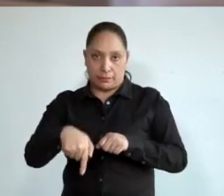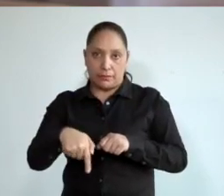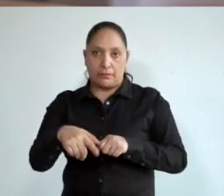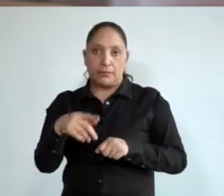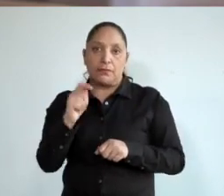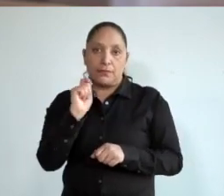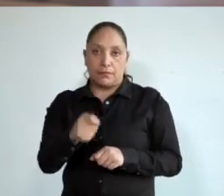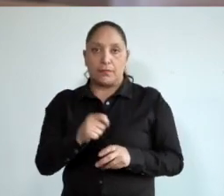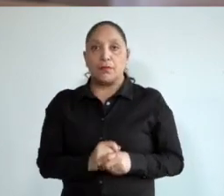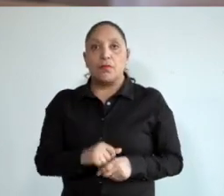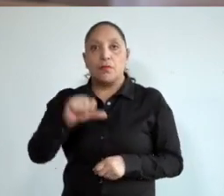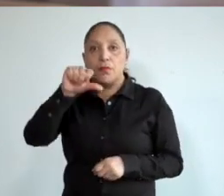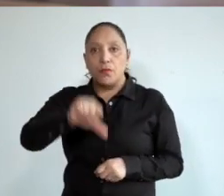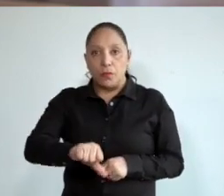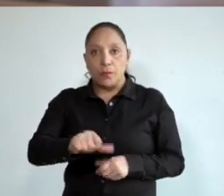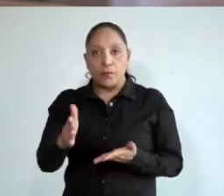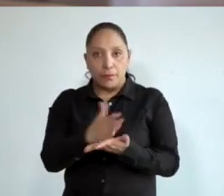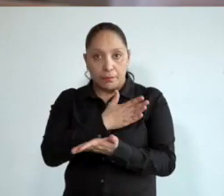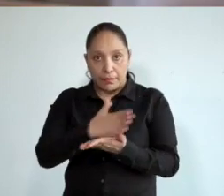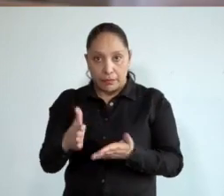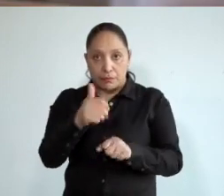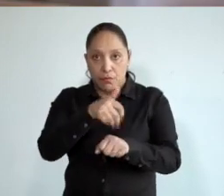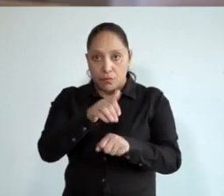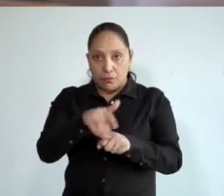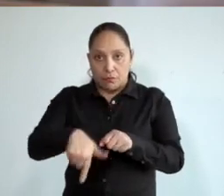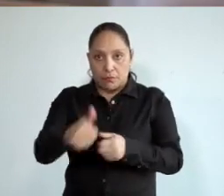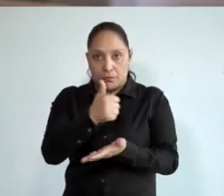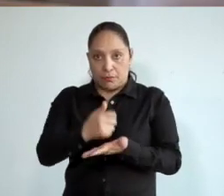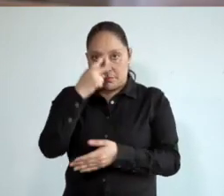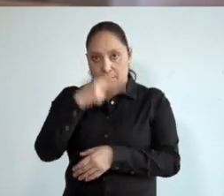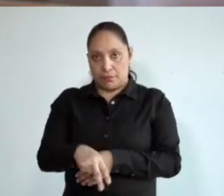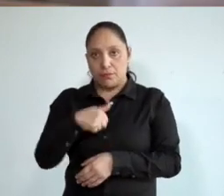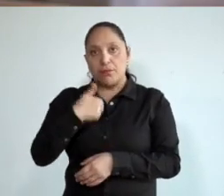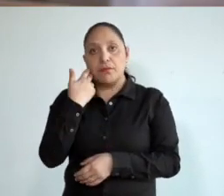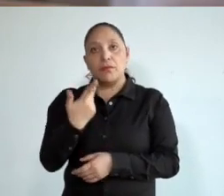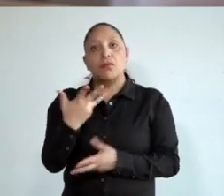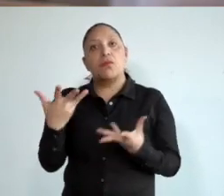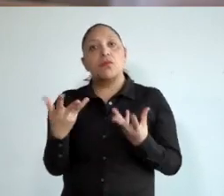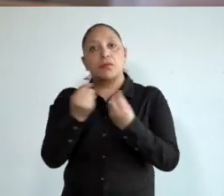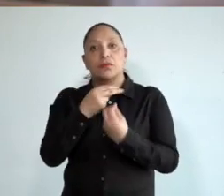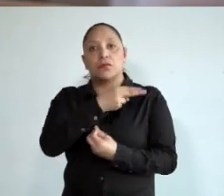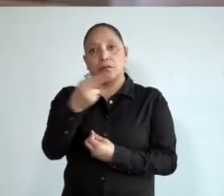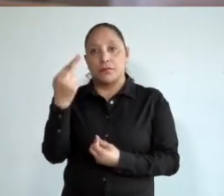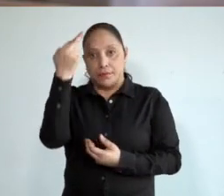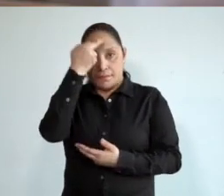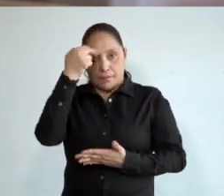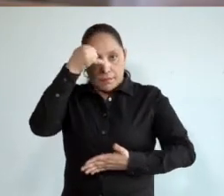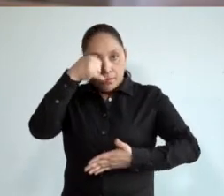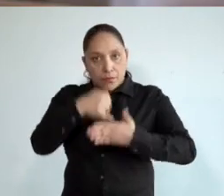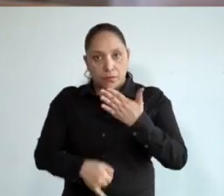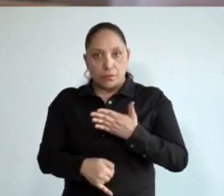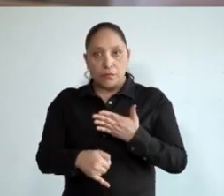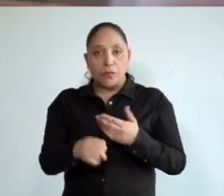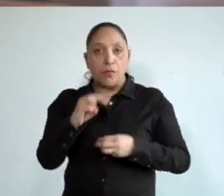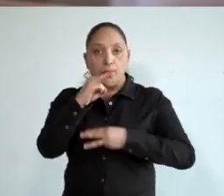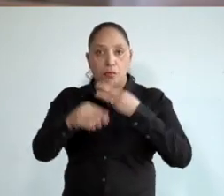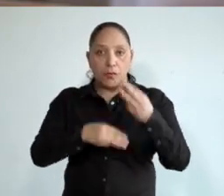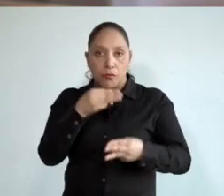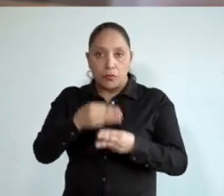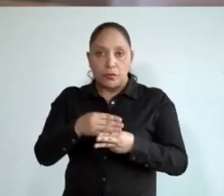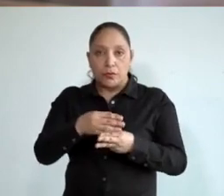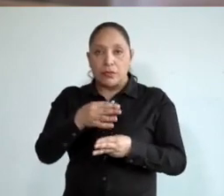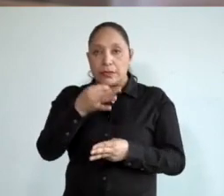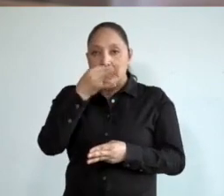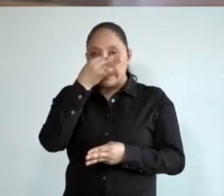Hoy, además de dar las cifras de la Ciudad de México, quiero hacer con ustedes una reflexión. El mundo ya lleva alrededor